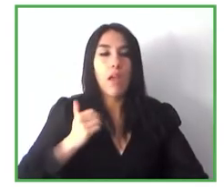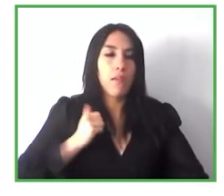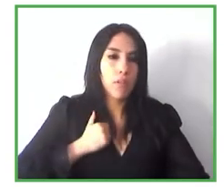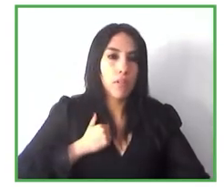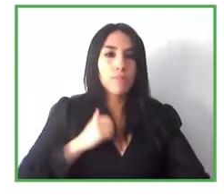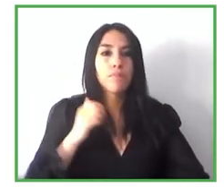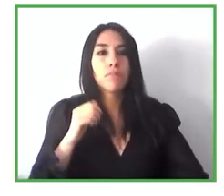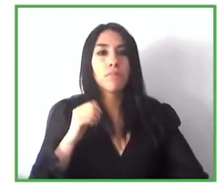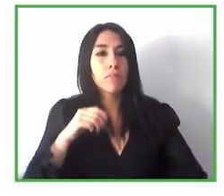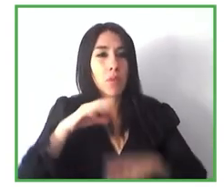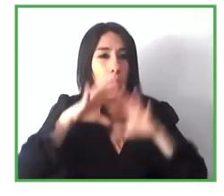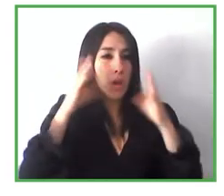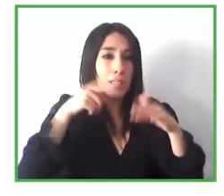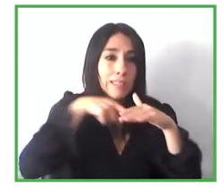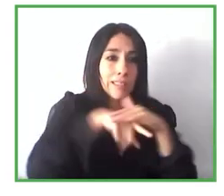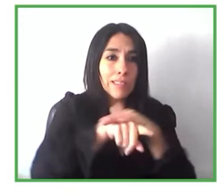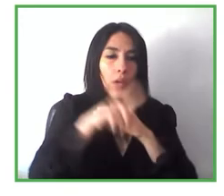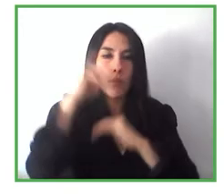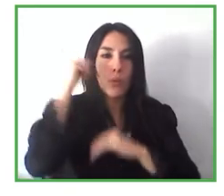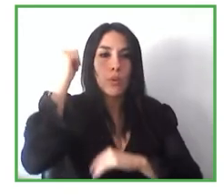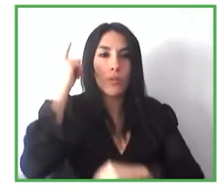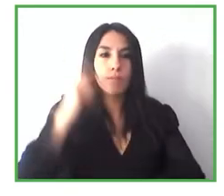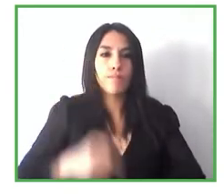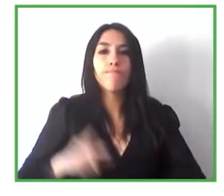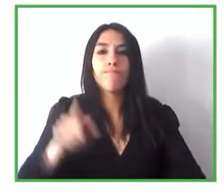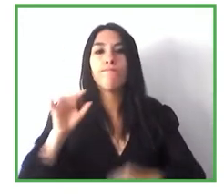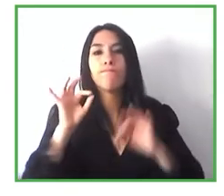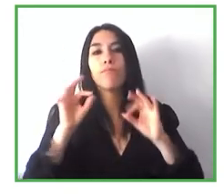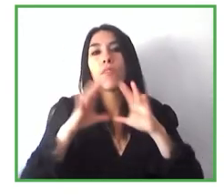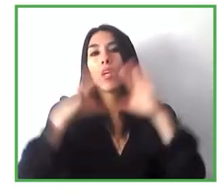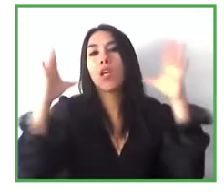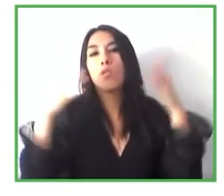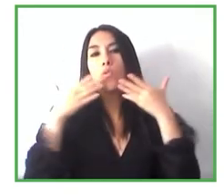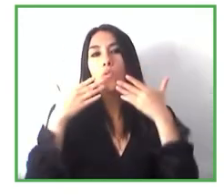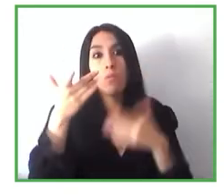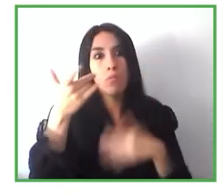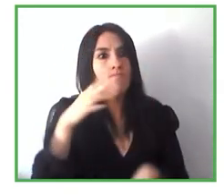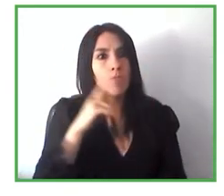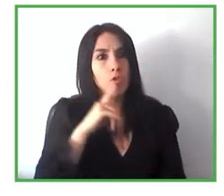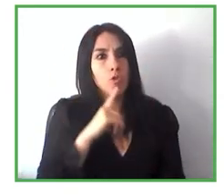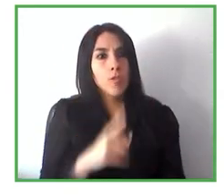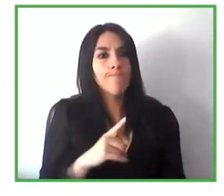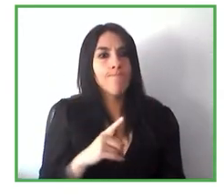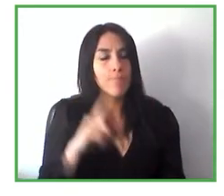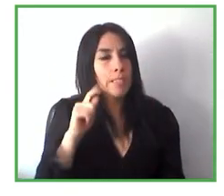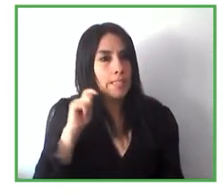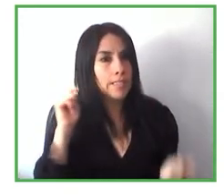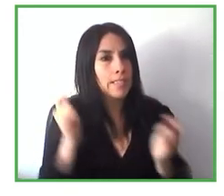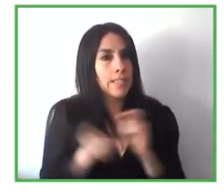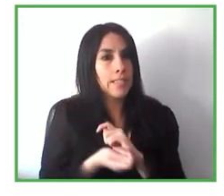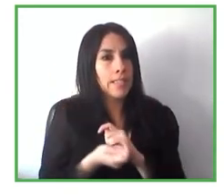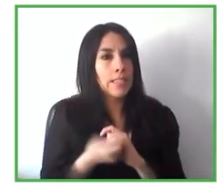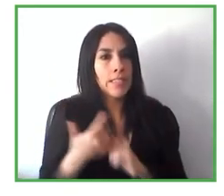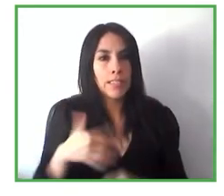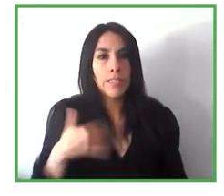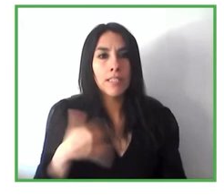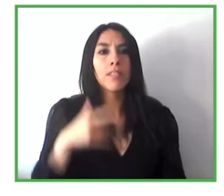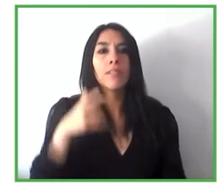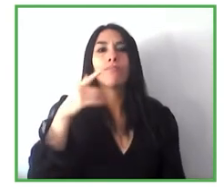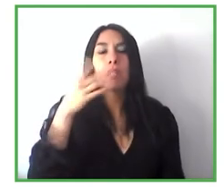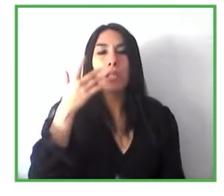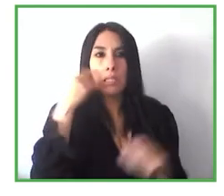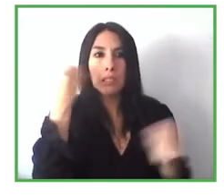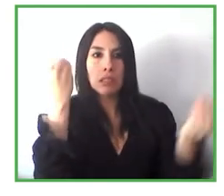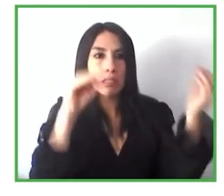Perfecto muchísimas gracias Jaisiel efectivamente me parece un cambio de paradigma el aplicar el concepto de pool en cuanto a